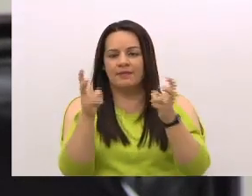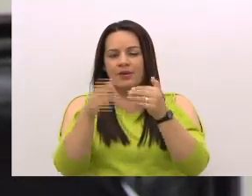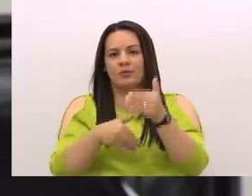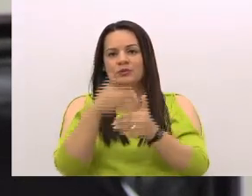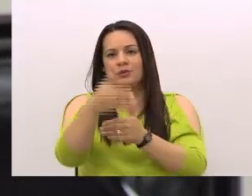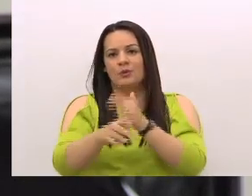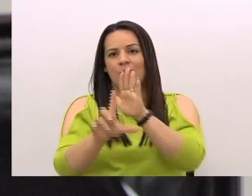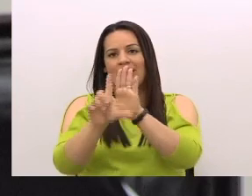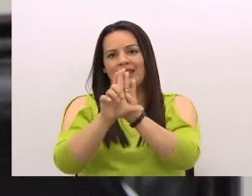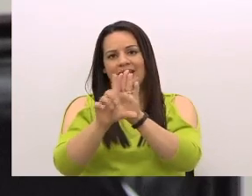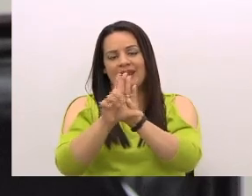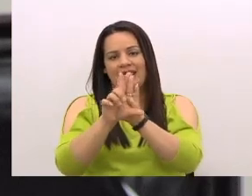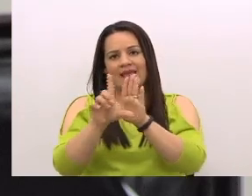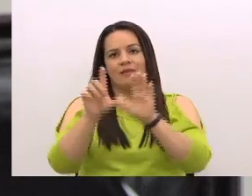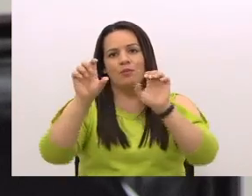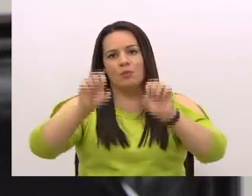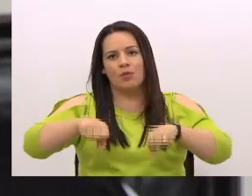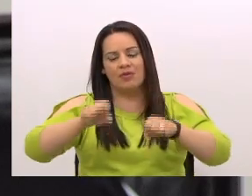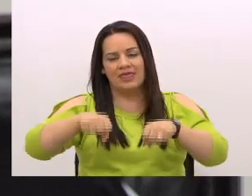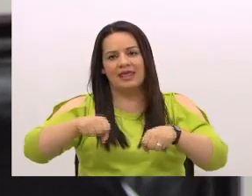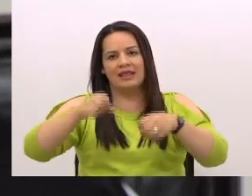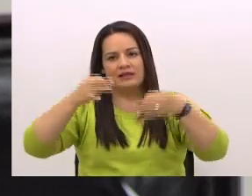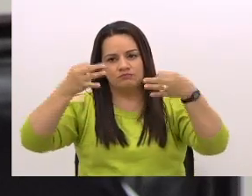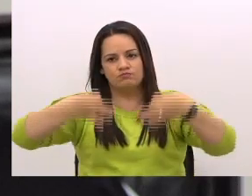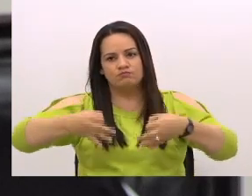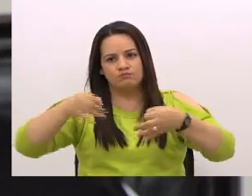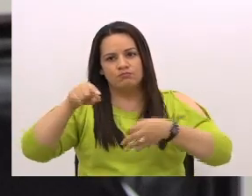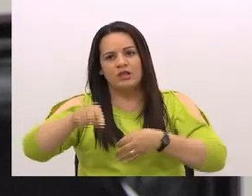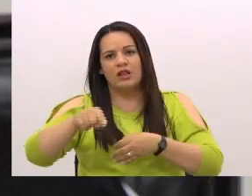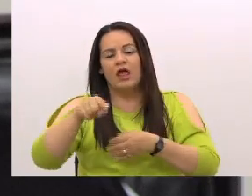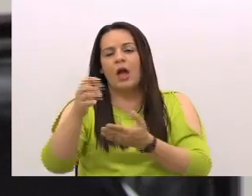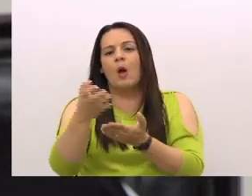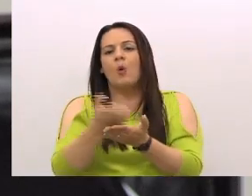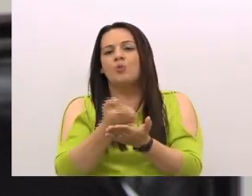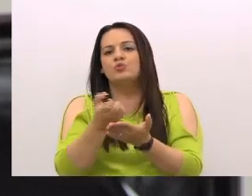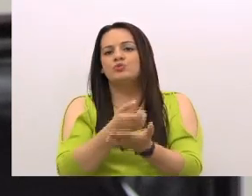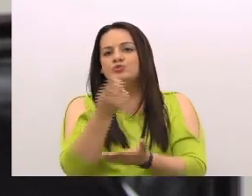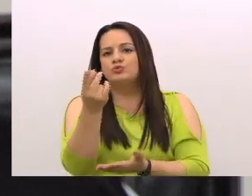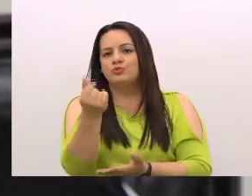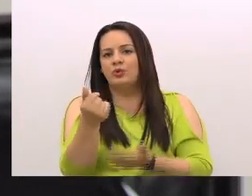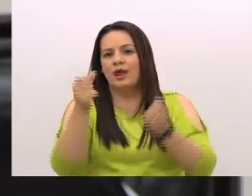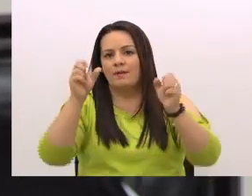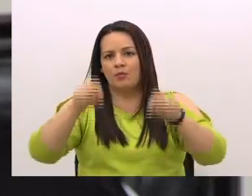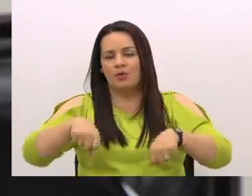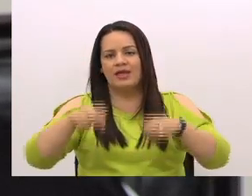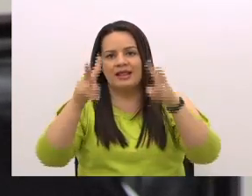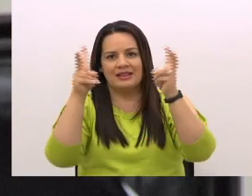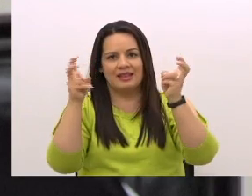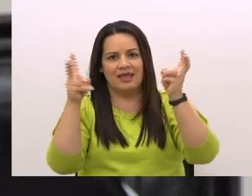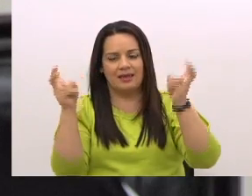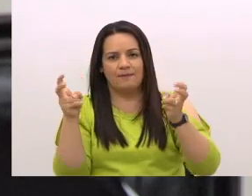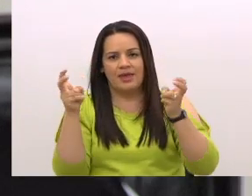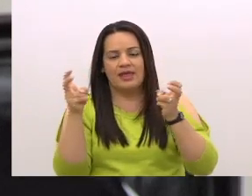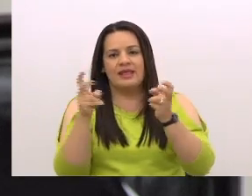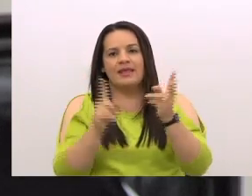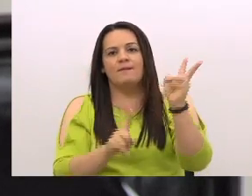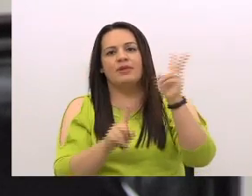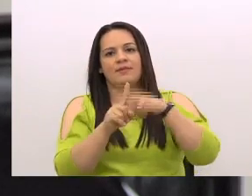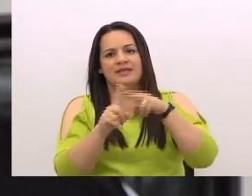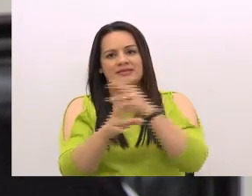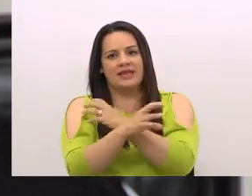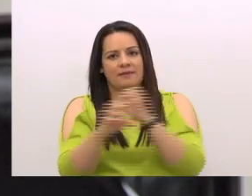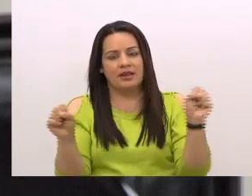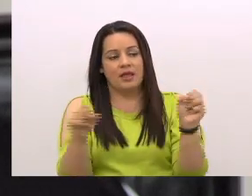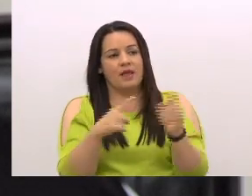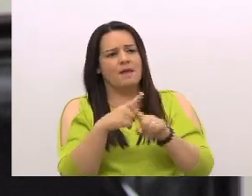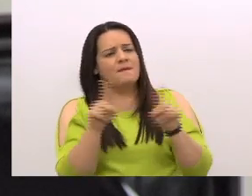de definir usura, sí cabe muy bien el tema de implementar, el tema del salvamento de los... Ese